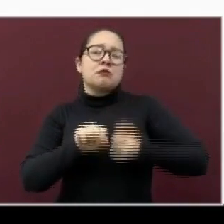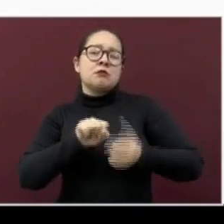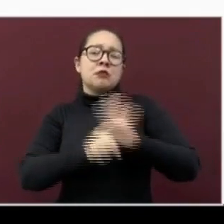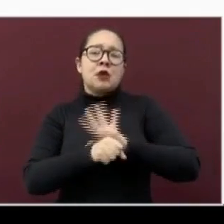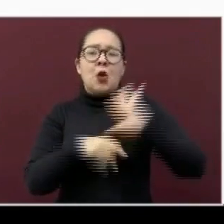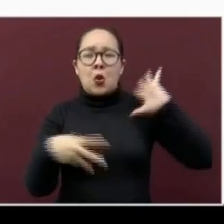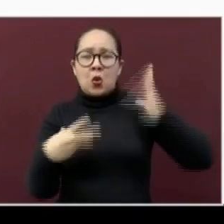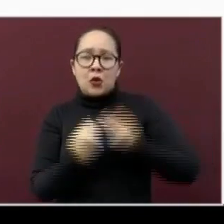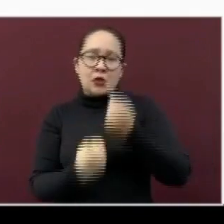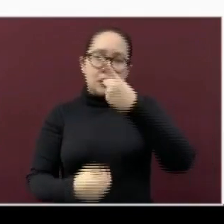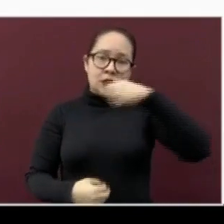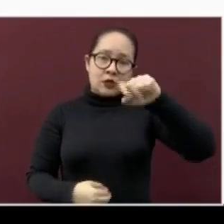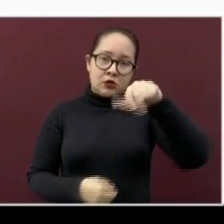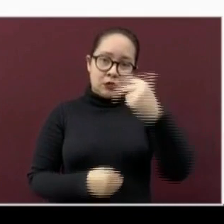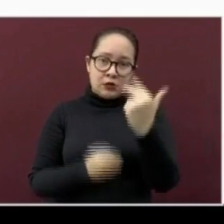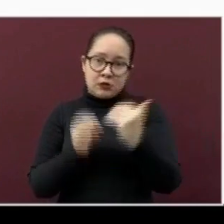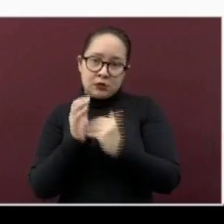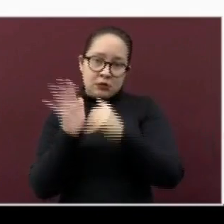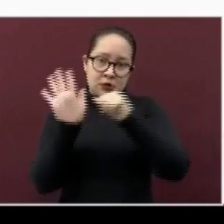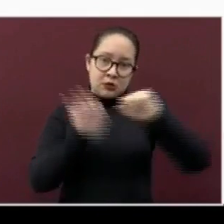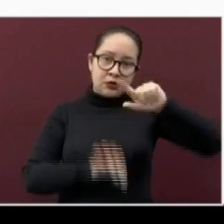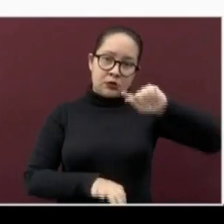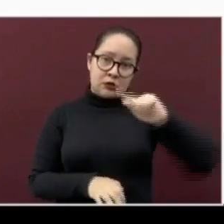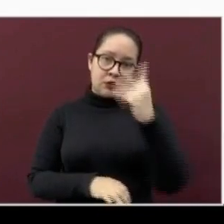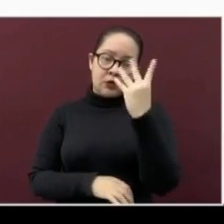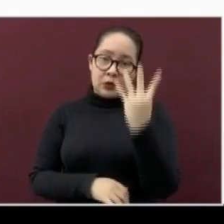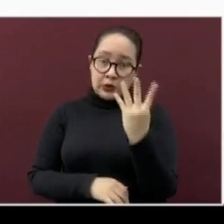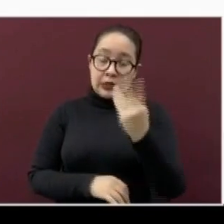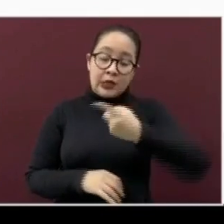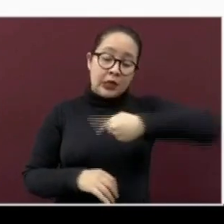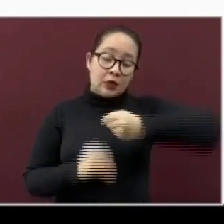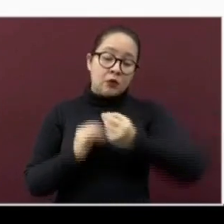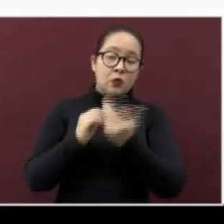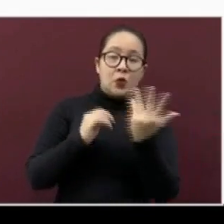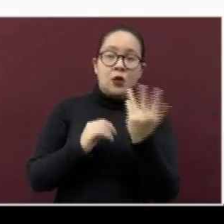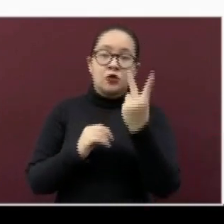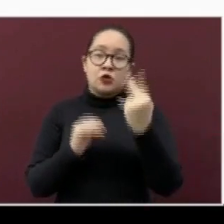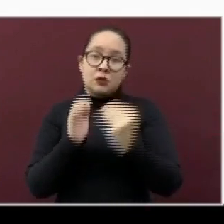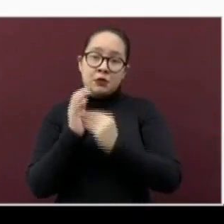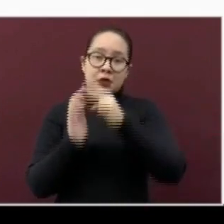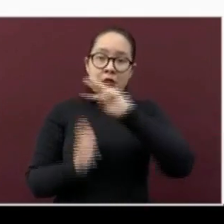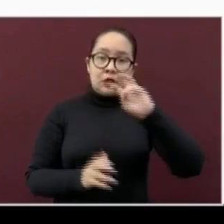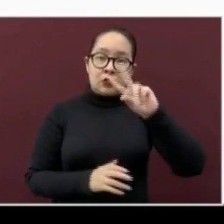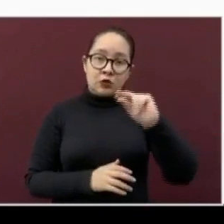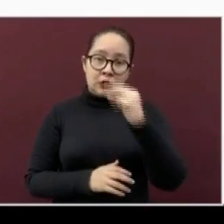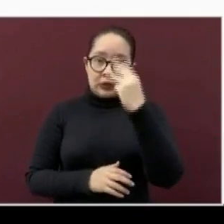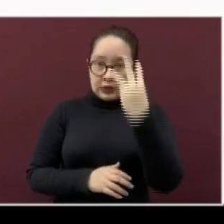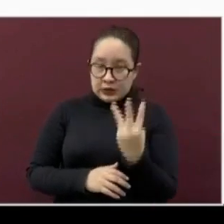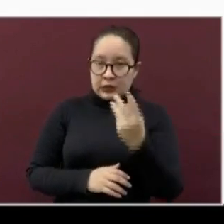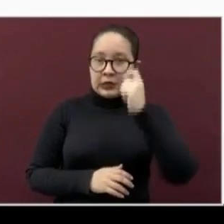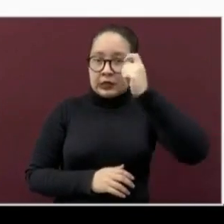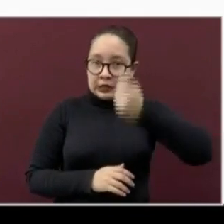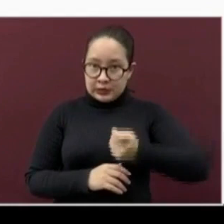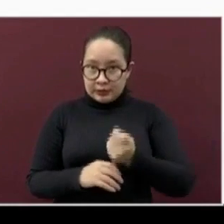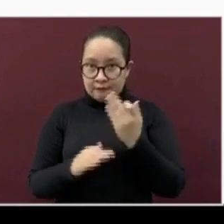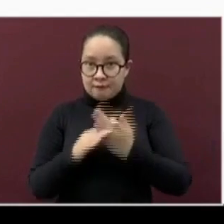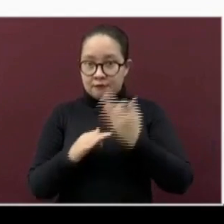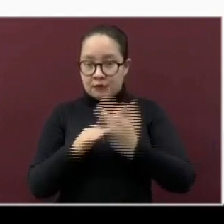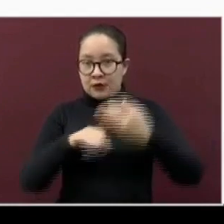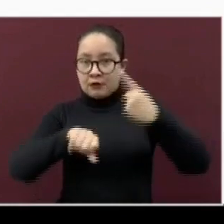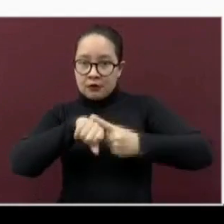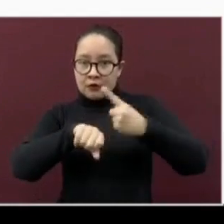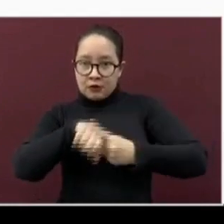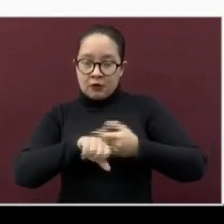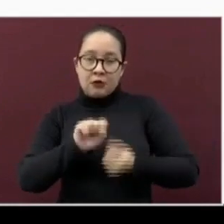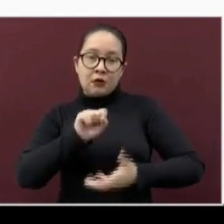113,674, de los cuales 2,383 se consideran actuales.